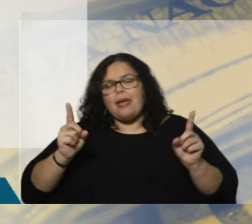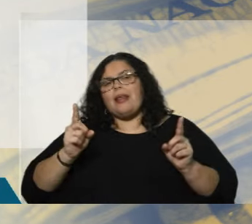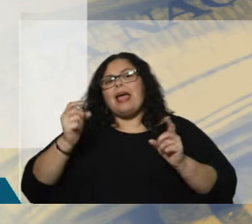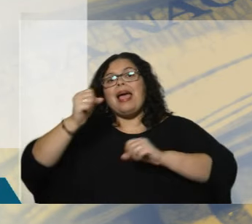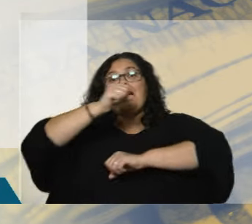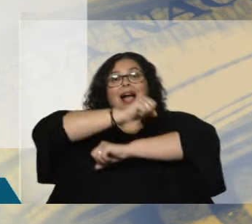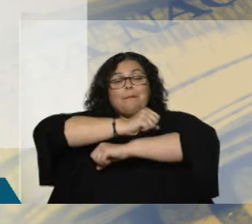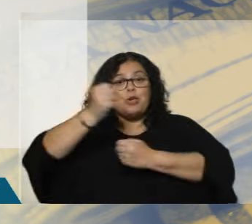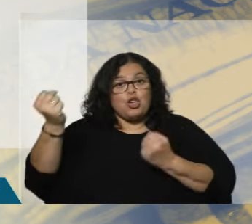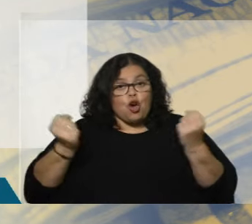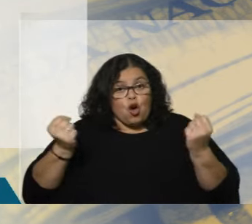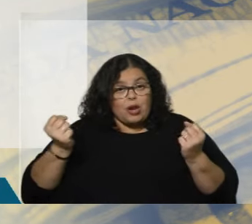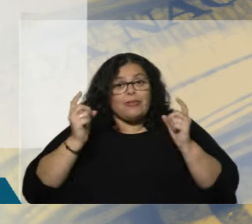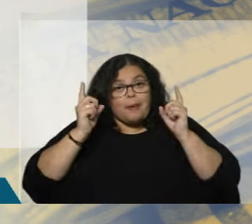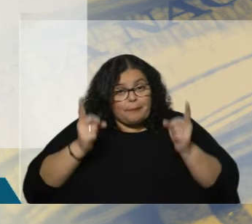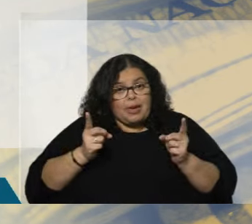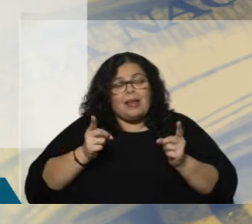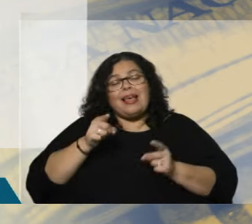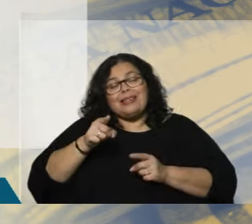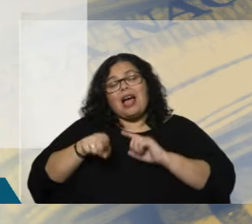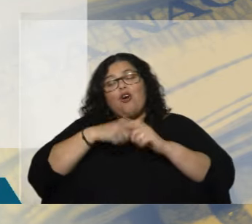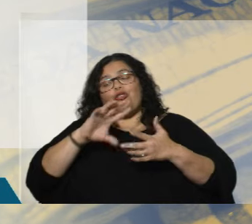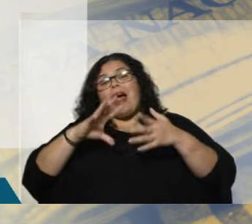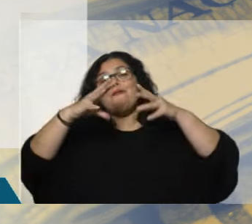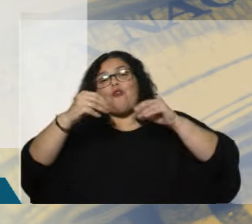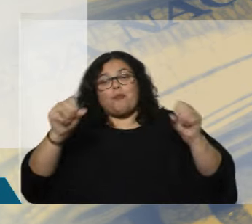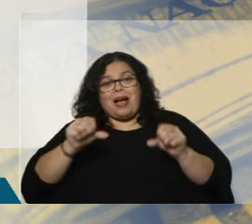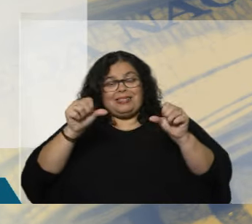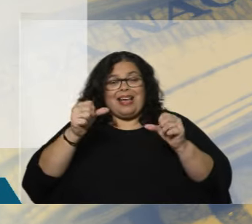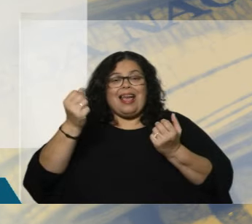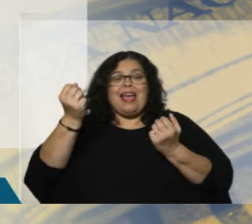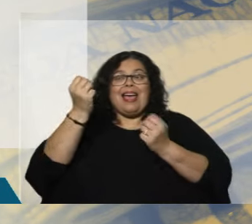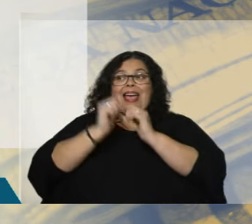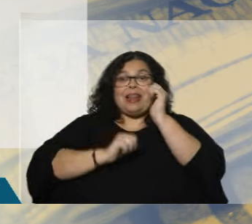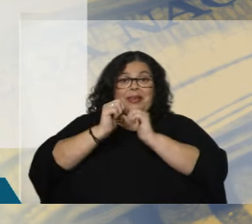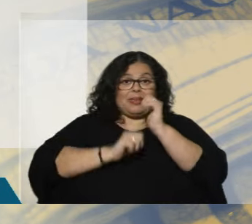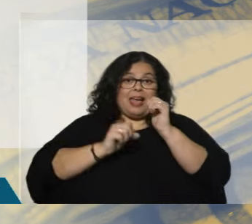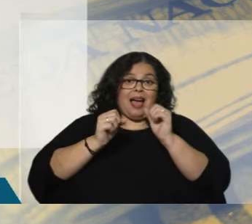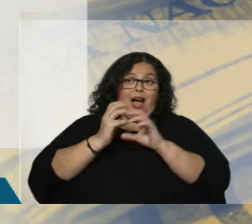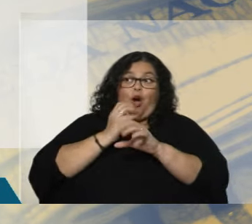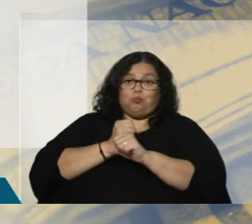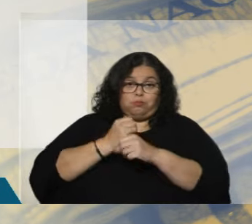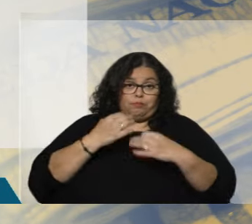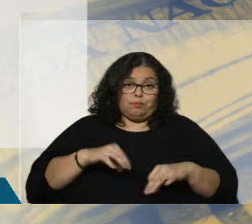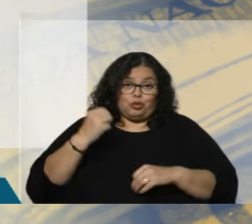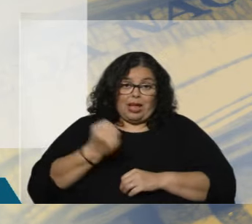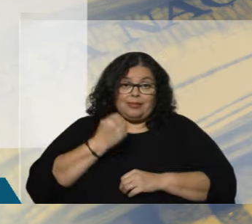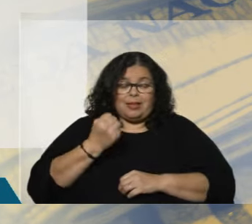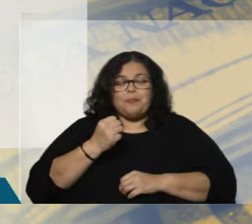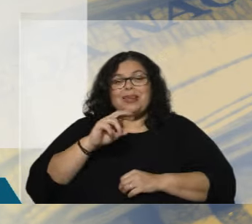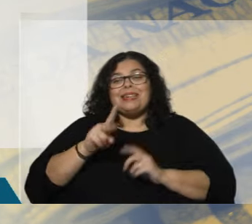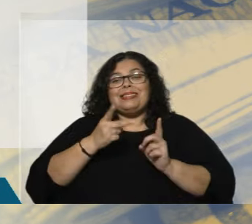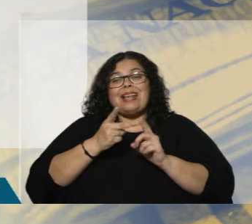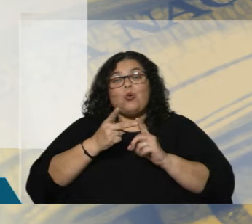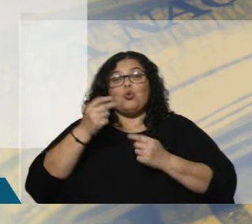cuando hablamos de otras formas de generar energía para el transporte. El segundo es industrias, ya han avanzado, decíamos recién,